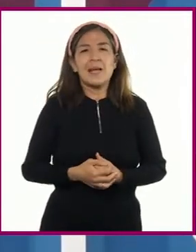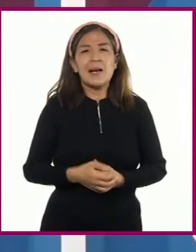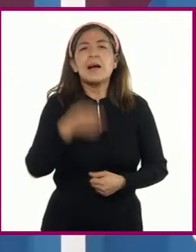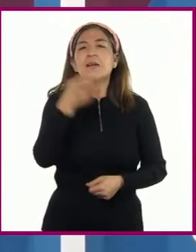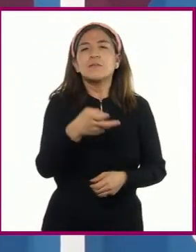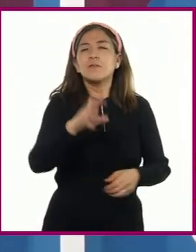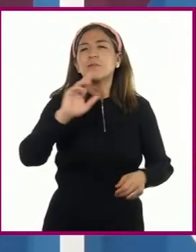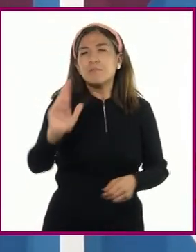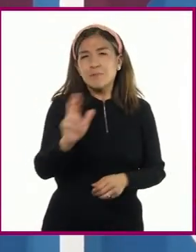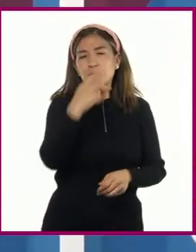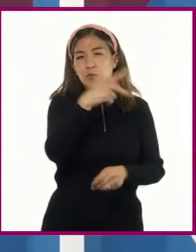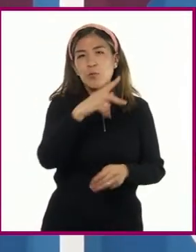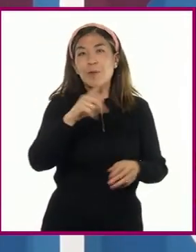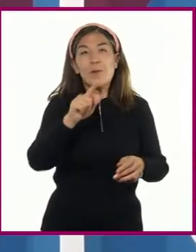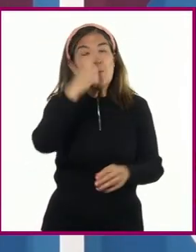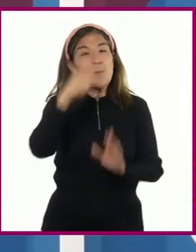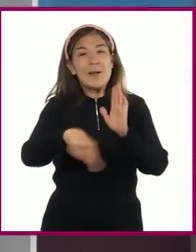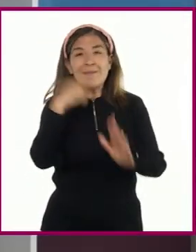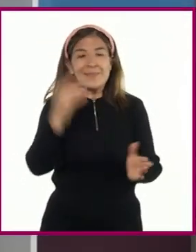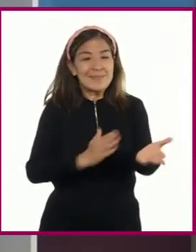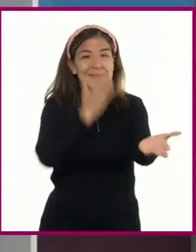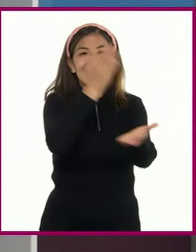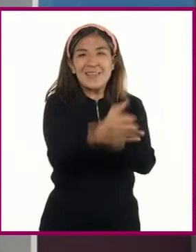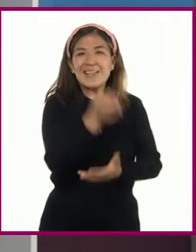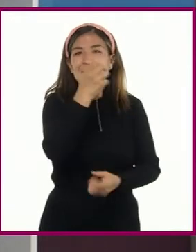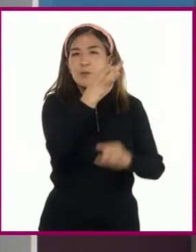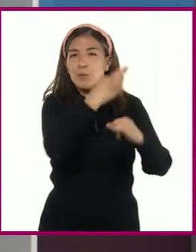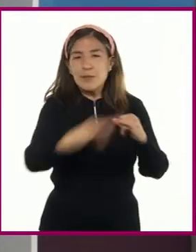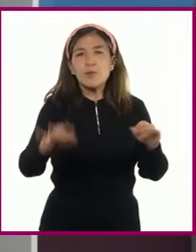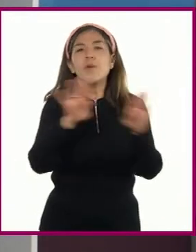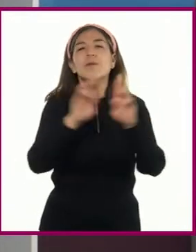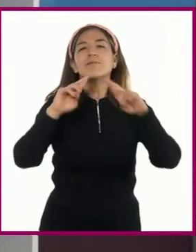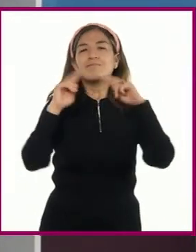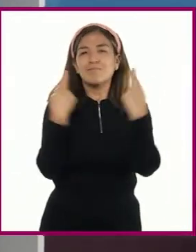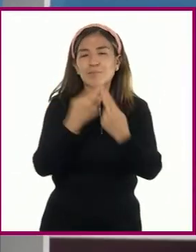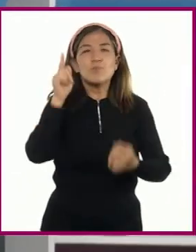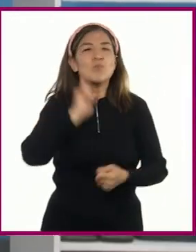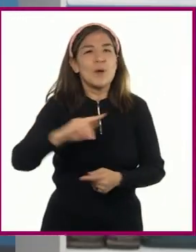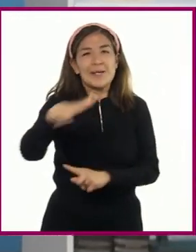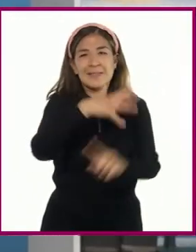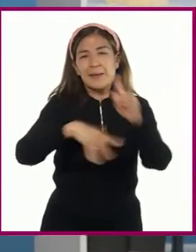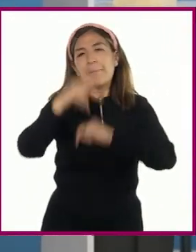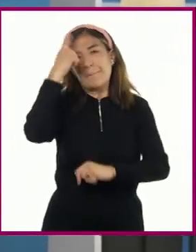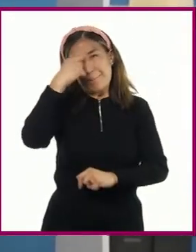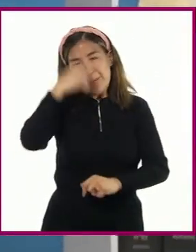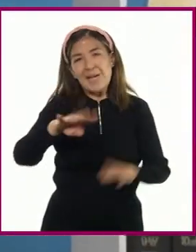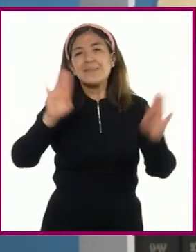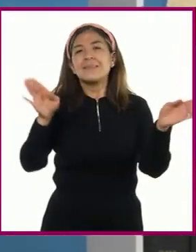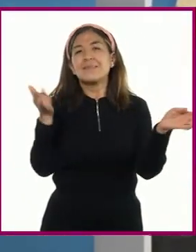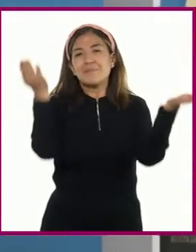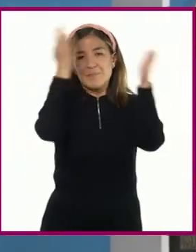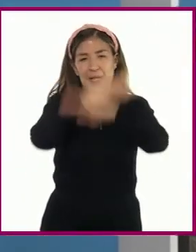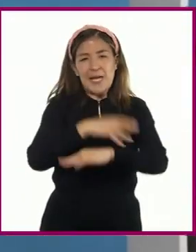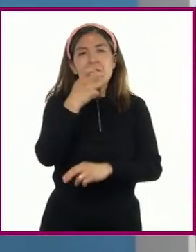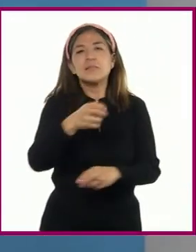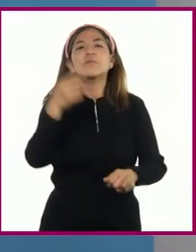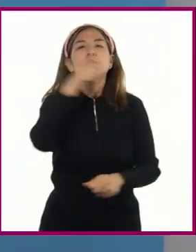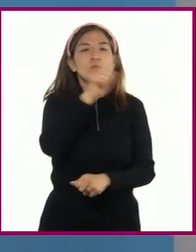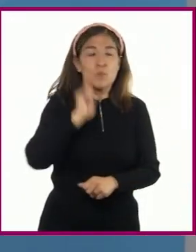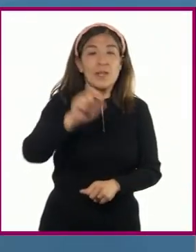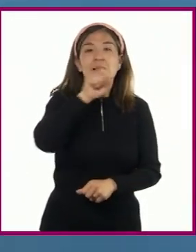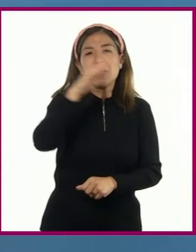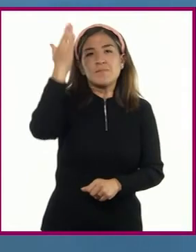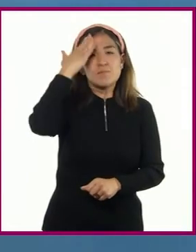reconciliación entre mujeres. Para lograrlo, también se relaciona frecuentemente con líderes de las comunidades